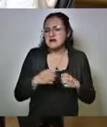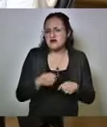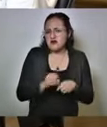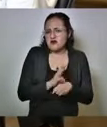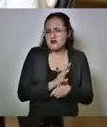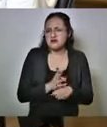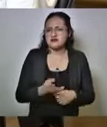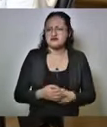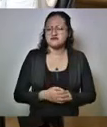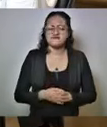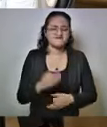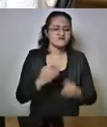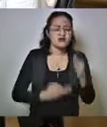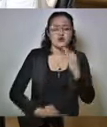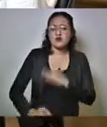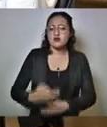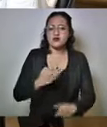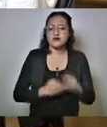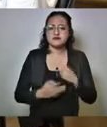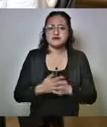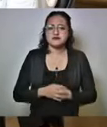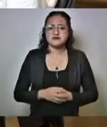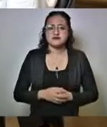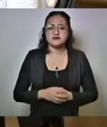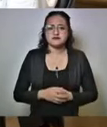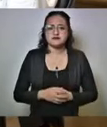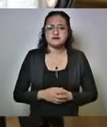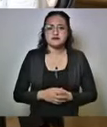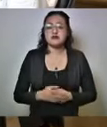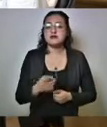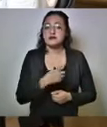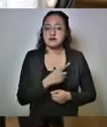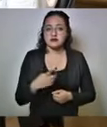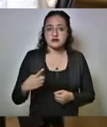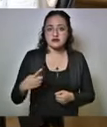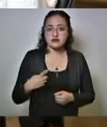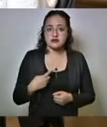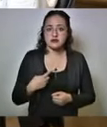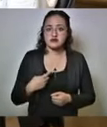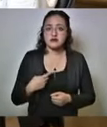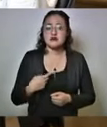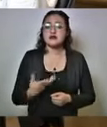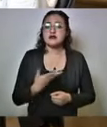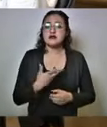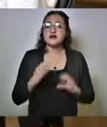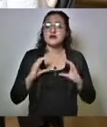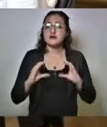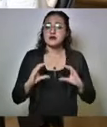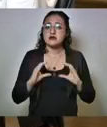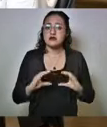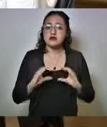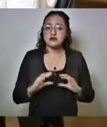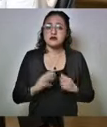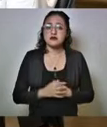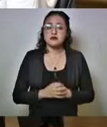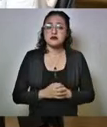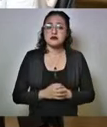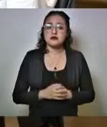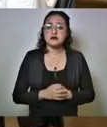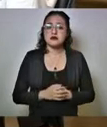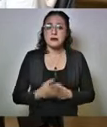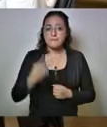todos. Y debemos de extremar los cuidados para